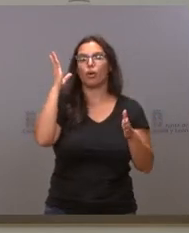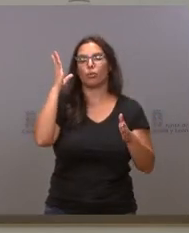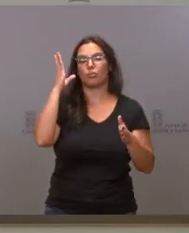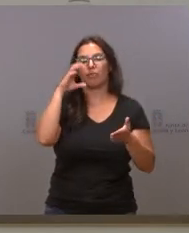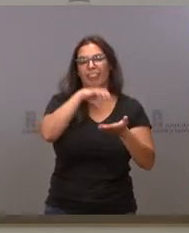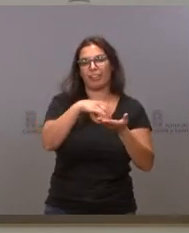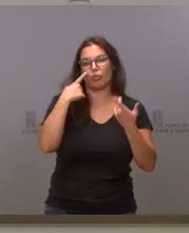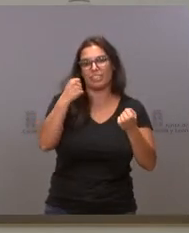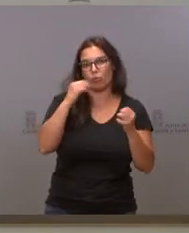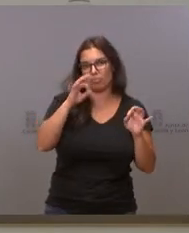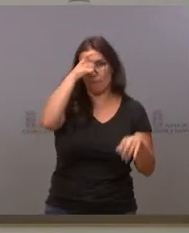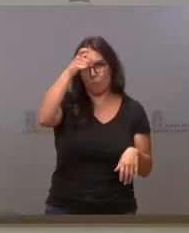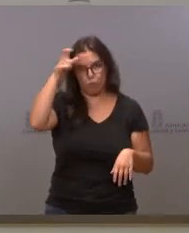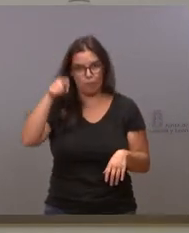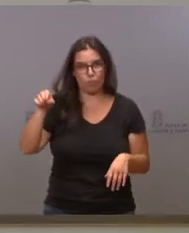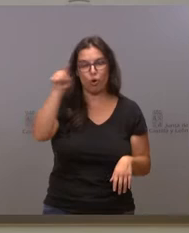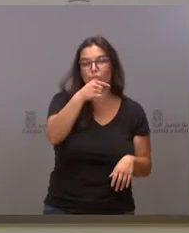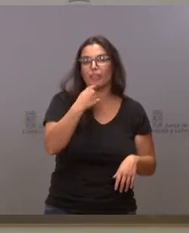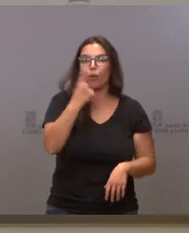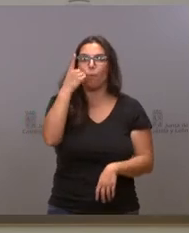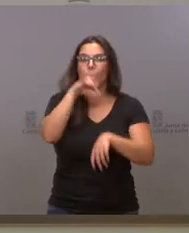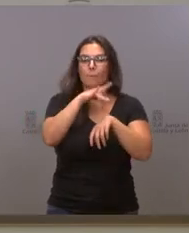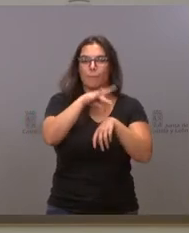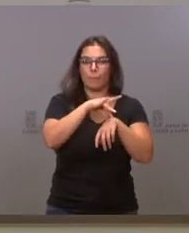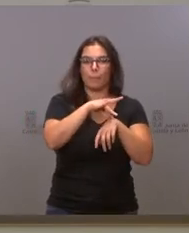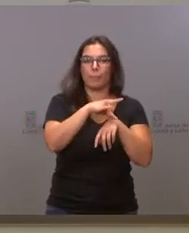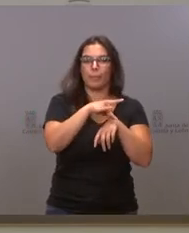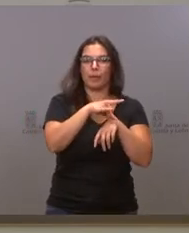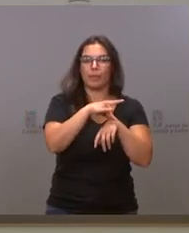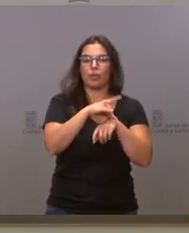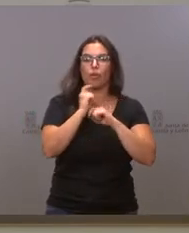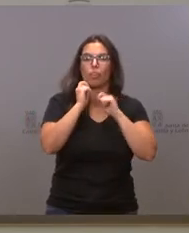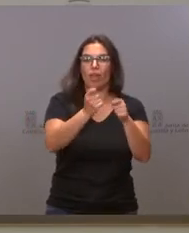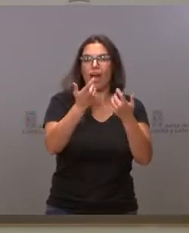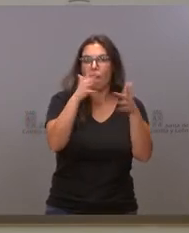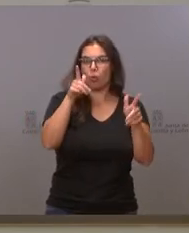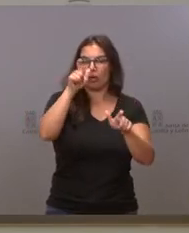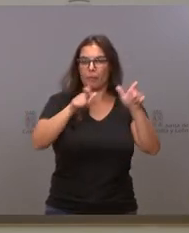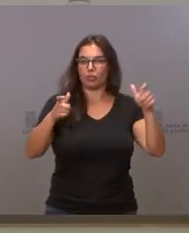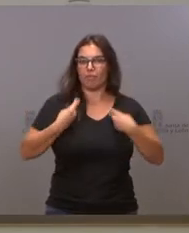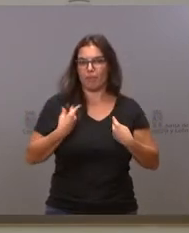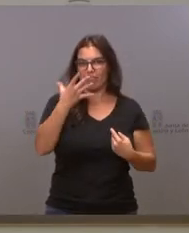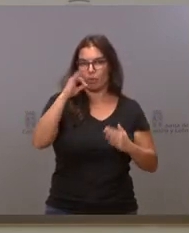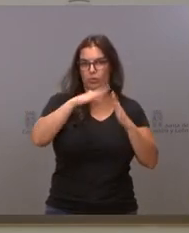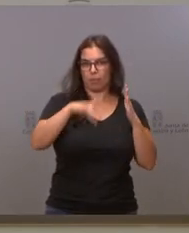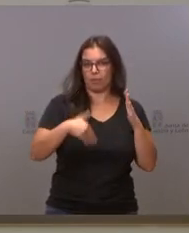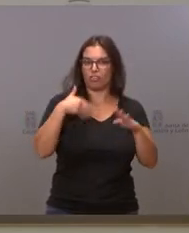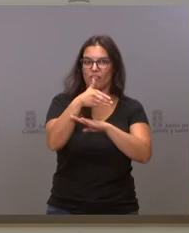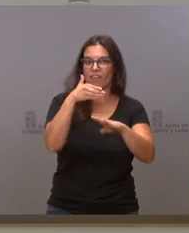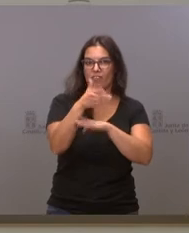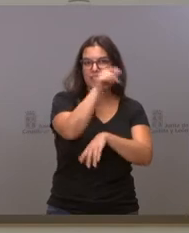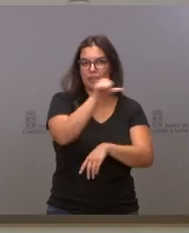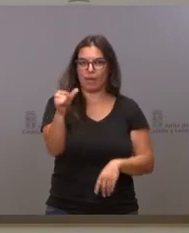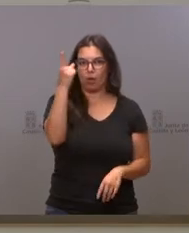Se ha hablado de que va a haber un médico para las localidades de menos de 50 habitantes que se desplazará una vez a la semana.